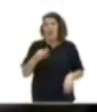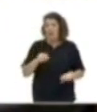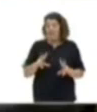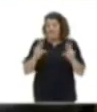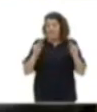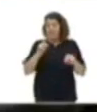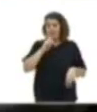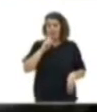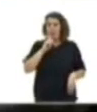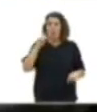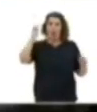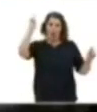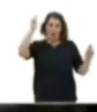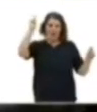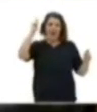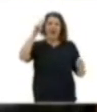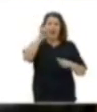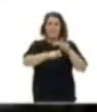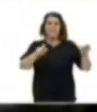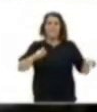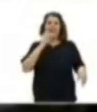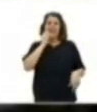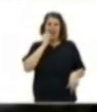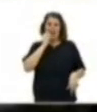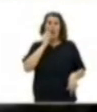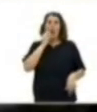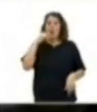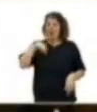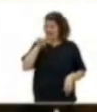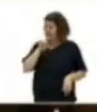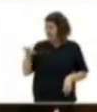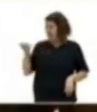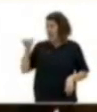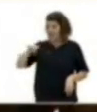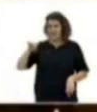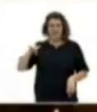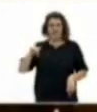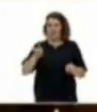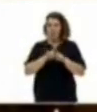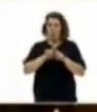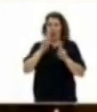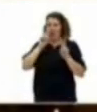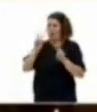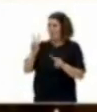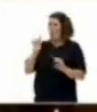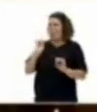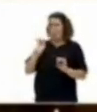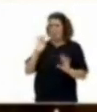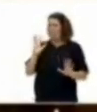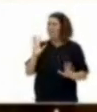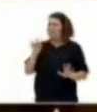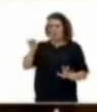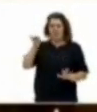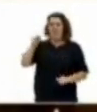hacer un homenaje al pueblo griego que esta semana nos ha enseñado, nos ha dado una lección de democracia, una